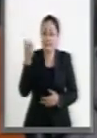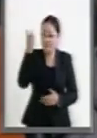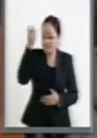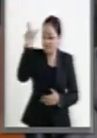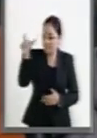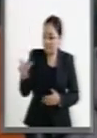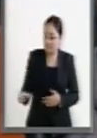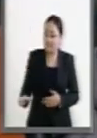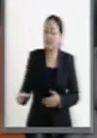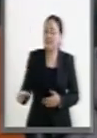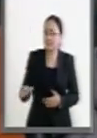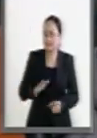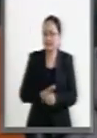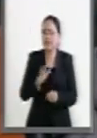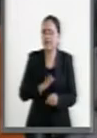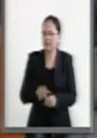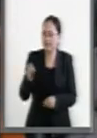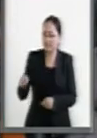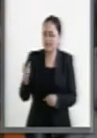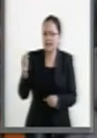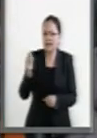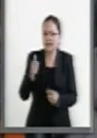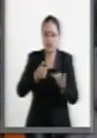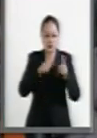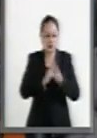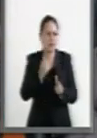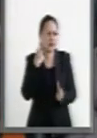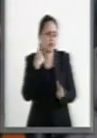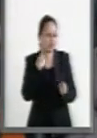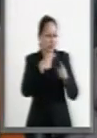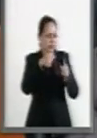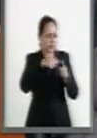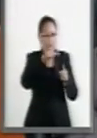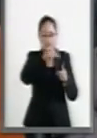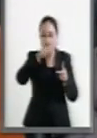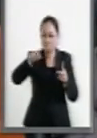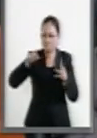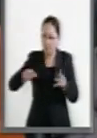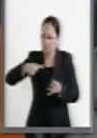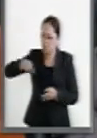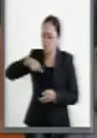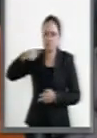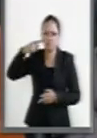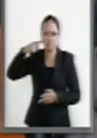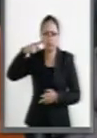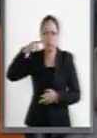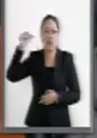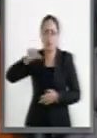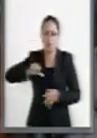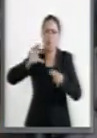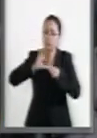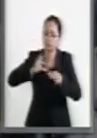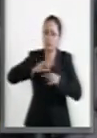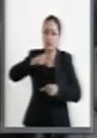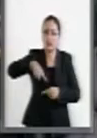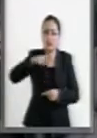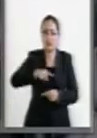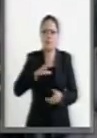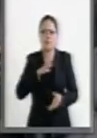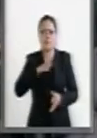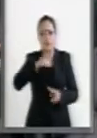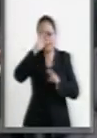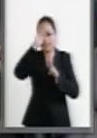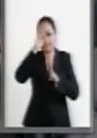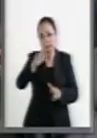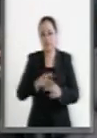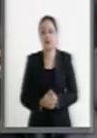que ha generado en todos los grupos parlamentarios, y los hemos escuchado el día de hoy. Respeto,